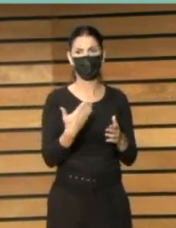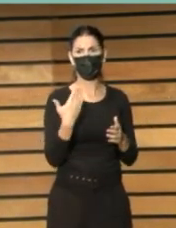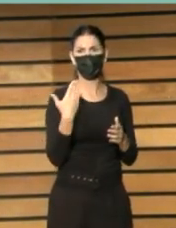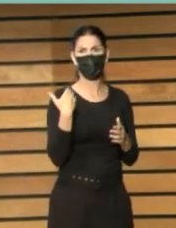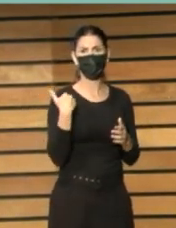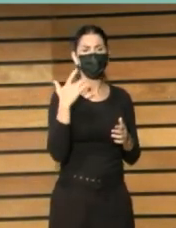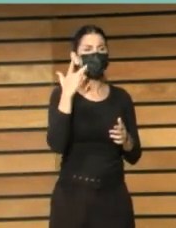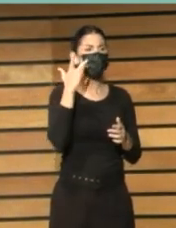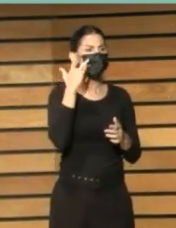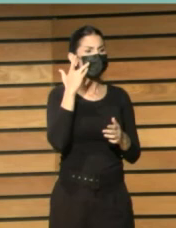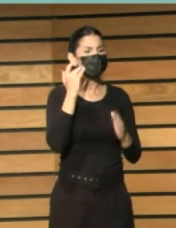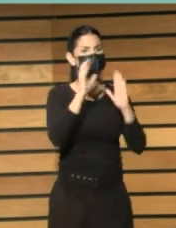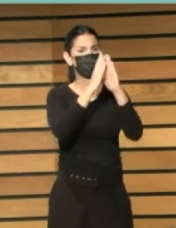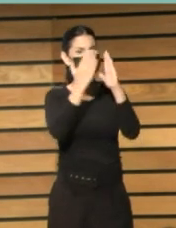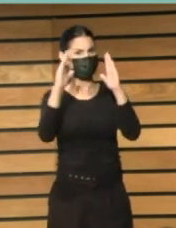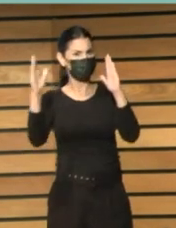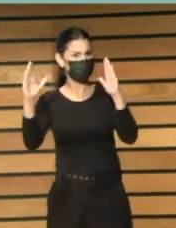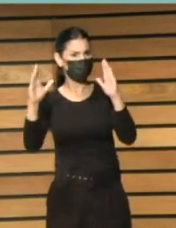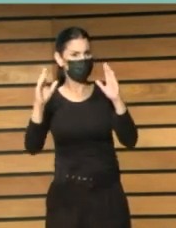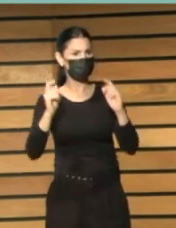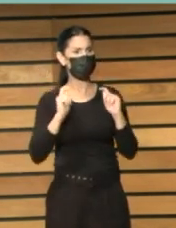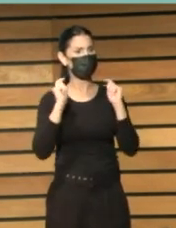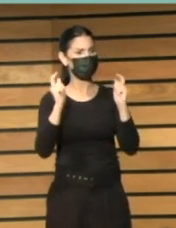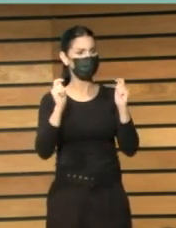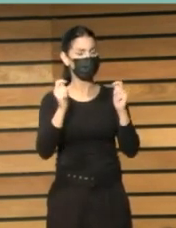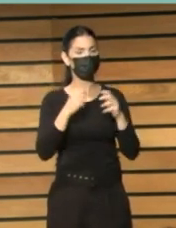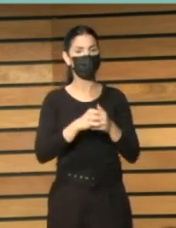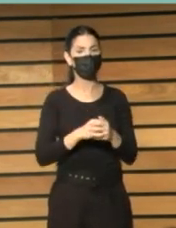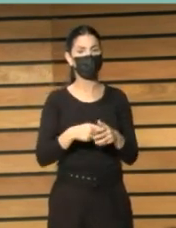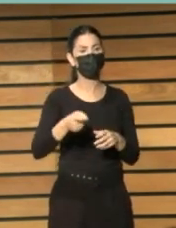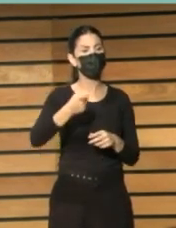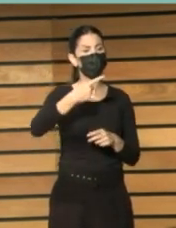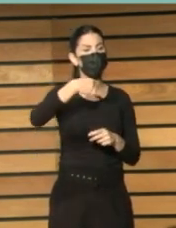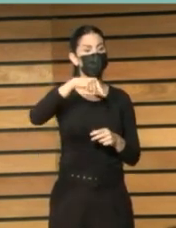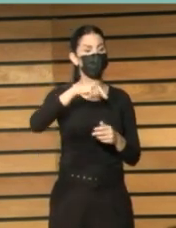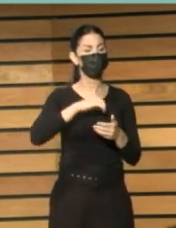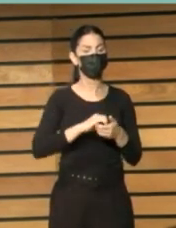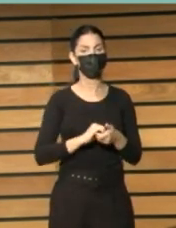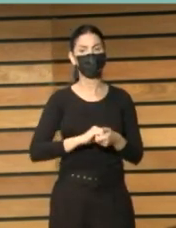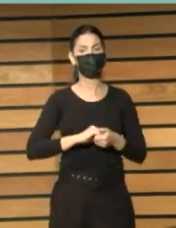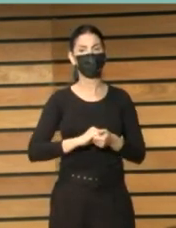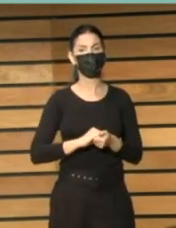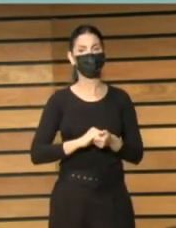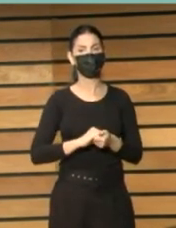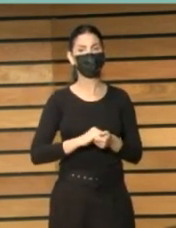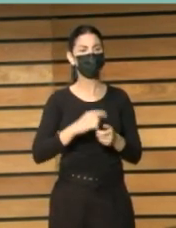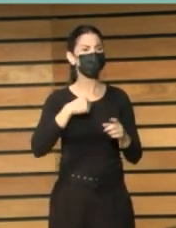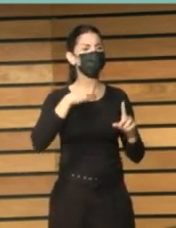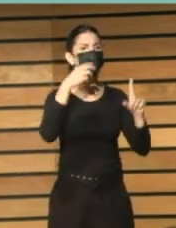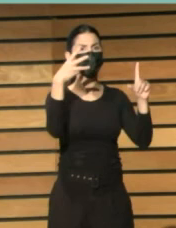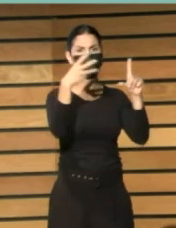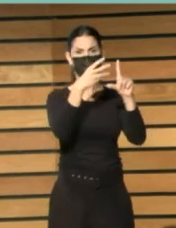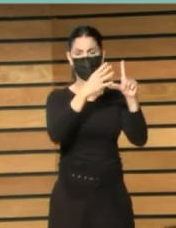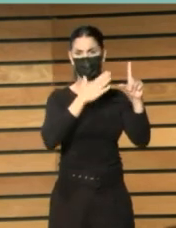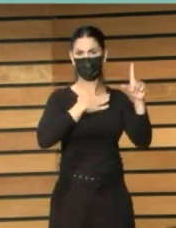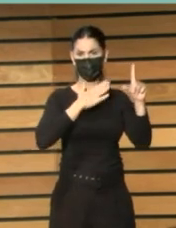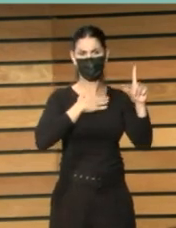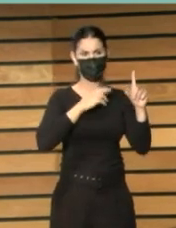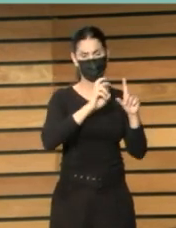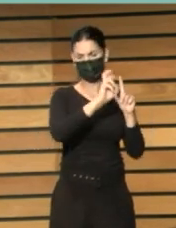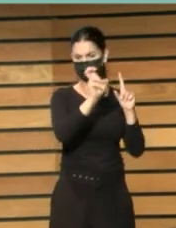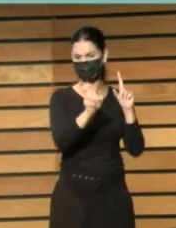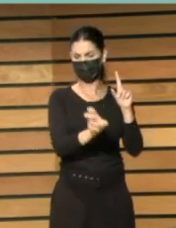del día de las bibliotecas nosotros desde ANABAD en nuestra página web y otros medios